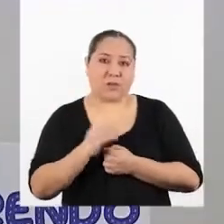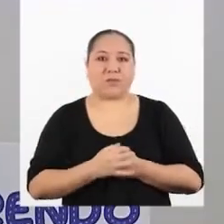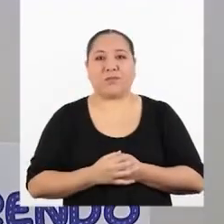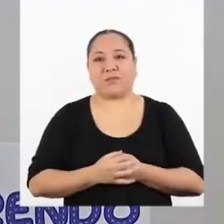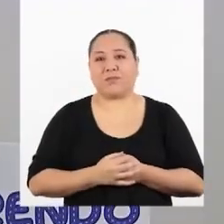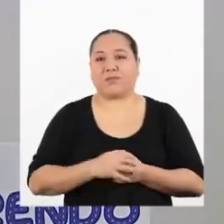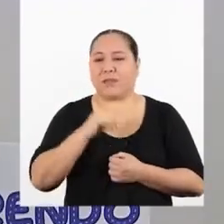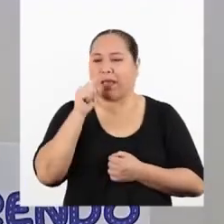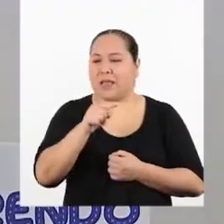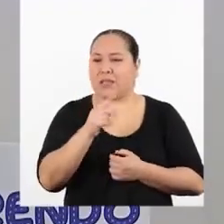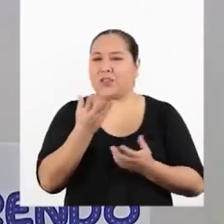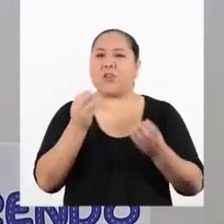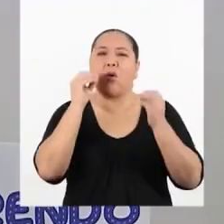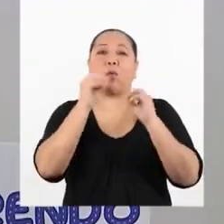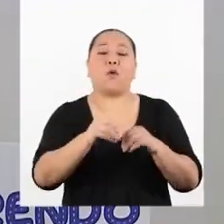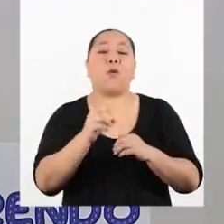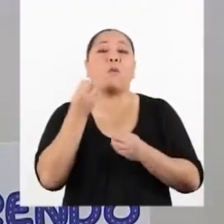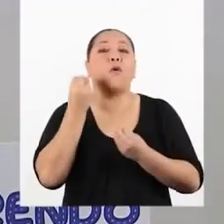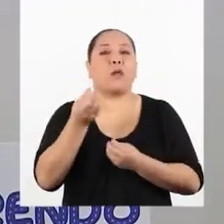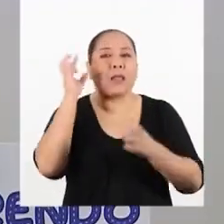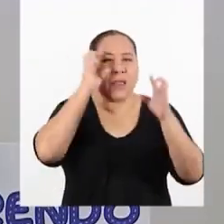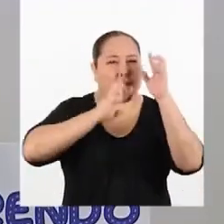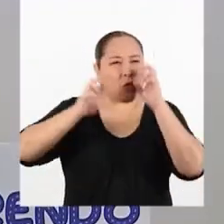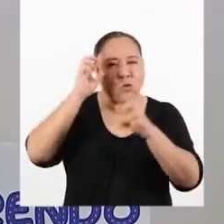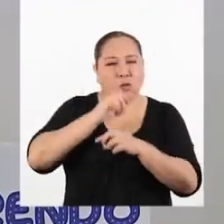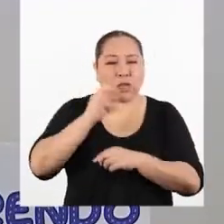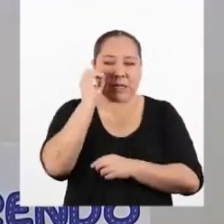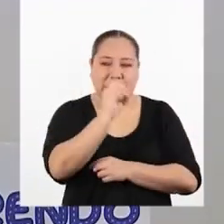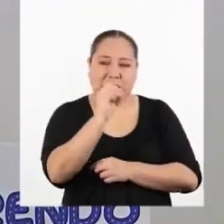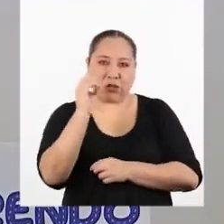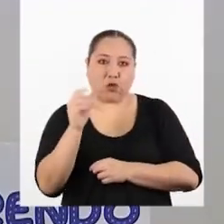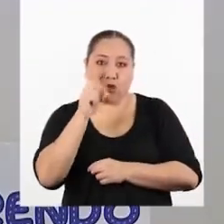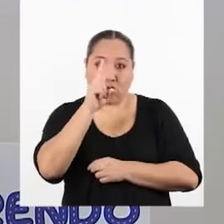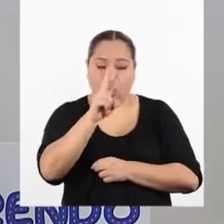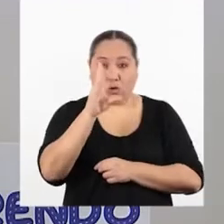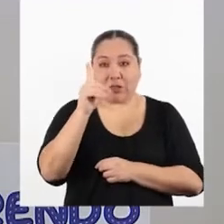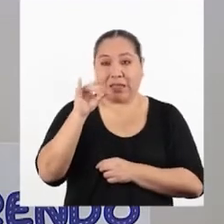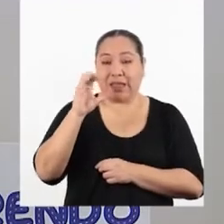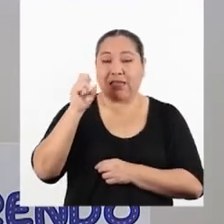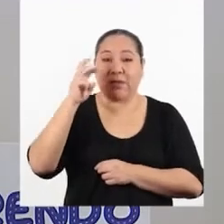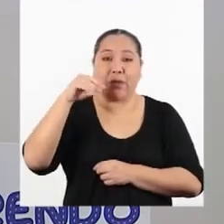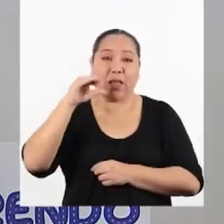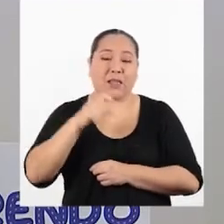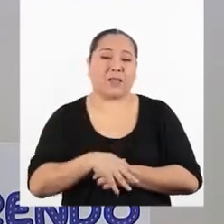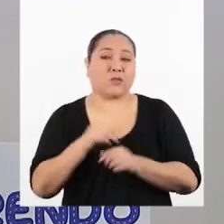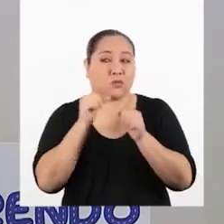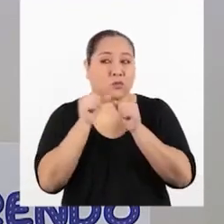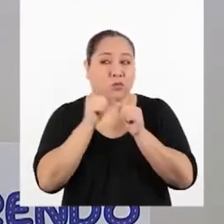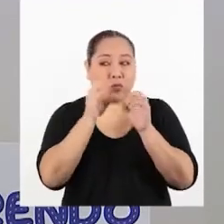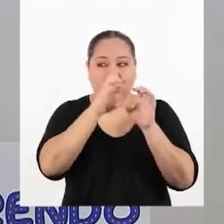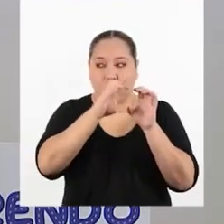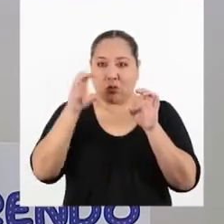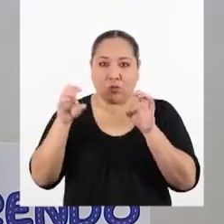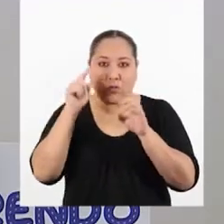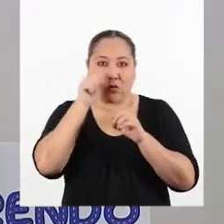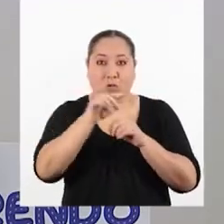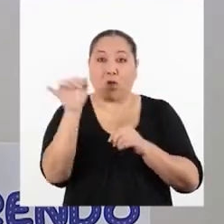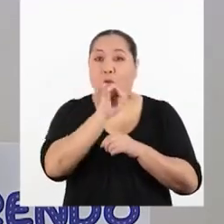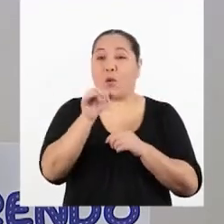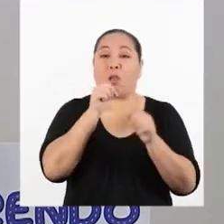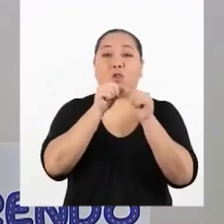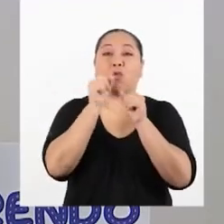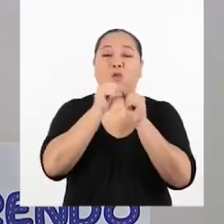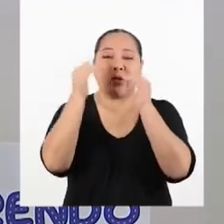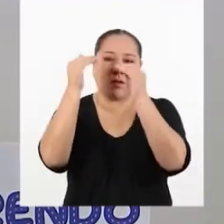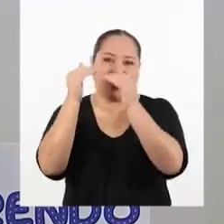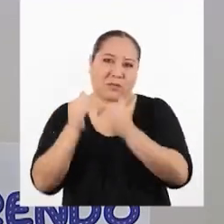Esto es así porque la incertidumbre tiene dos cifras decimales y todos los valores que se usan deben siempre tener el mismo número de